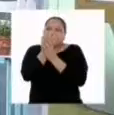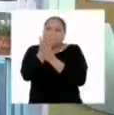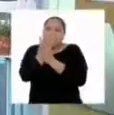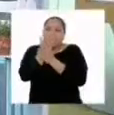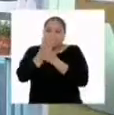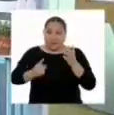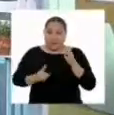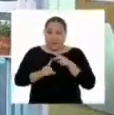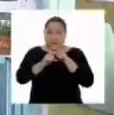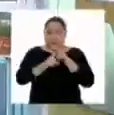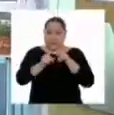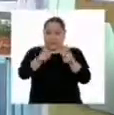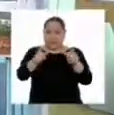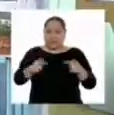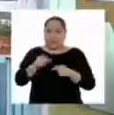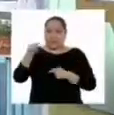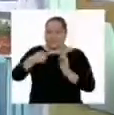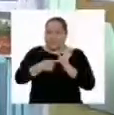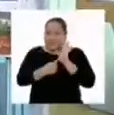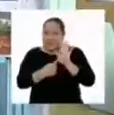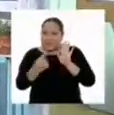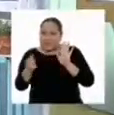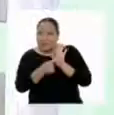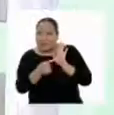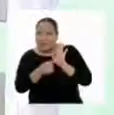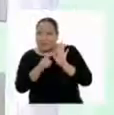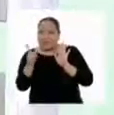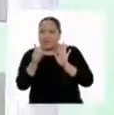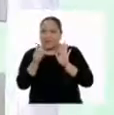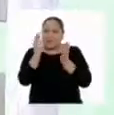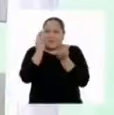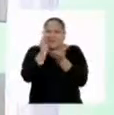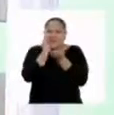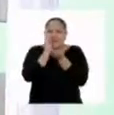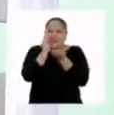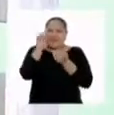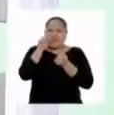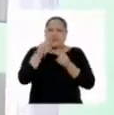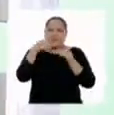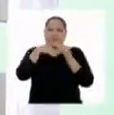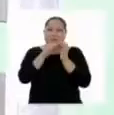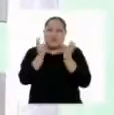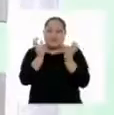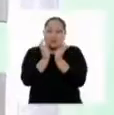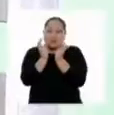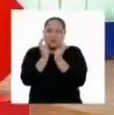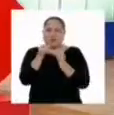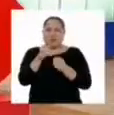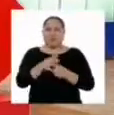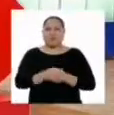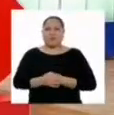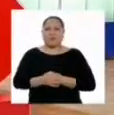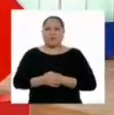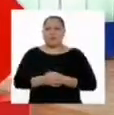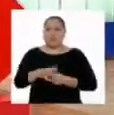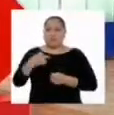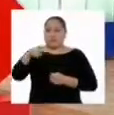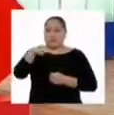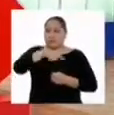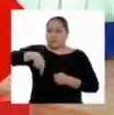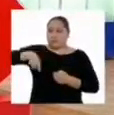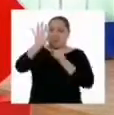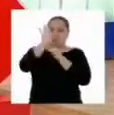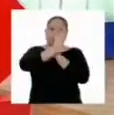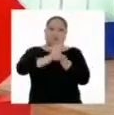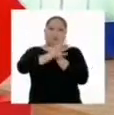crecen en los parques. O esta que tengo aquí, chiquitita que entra en una macetita. Nos protegen del